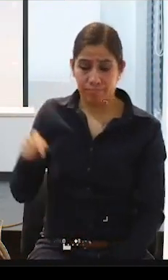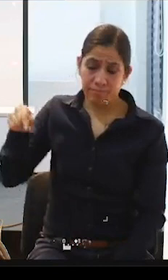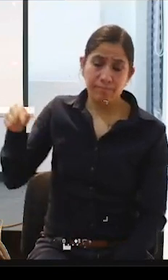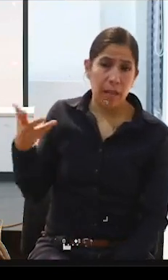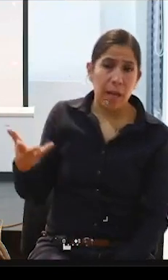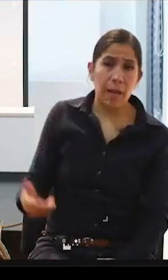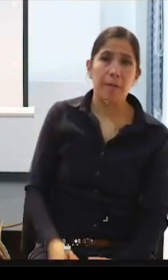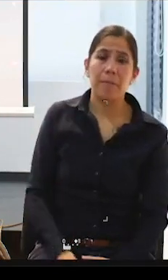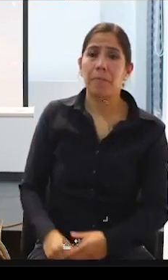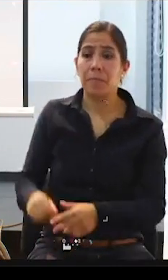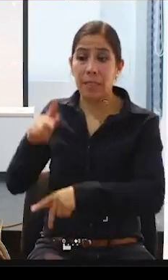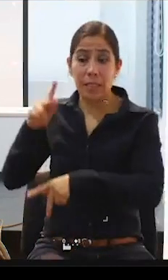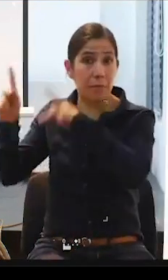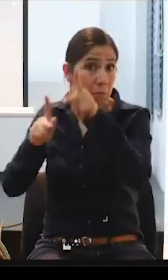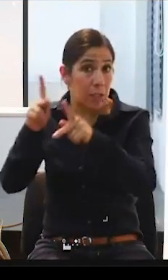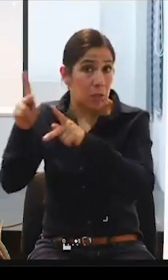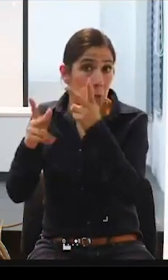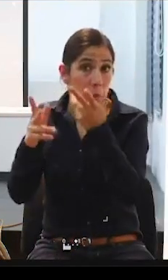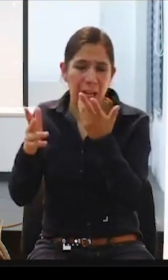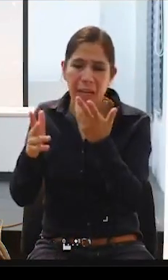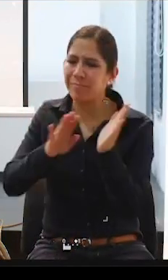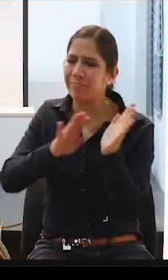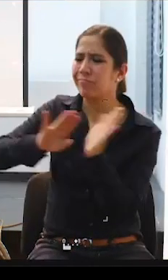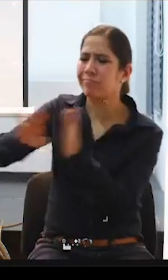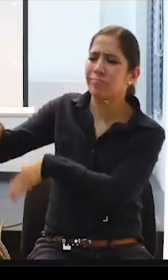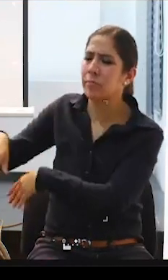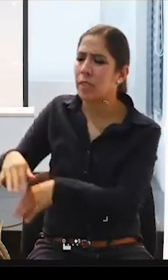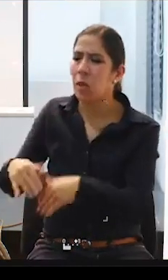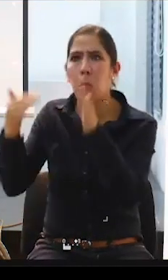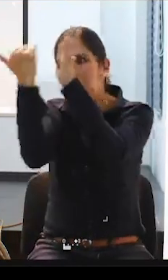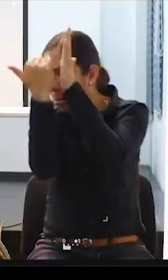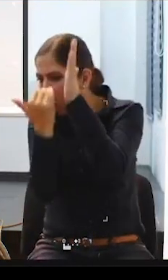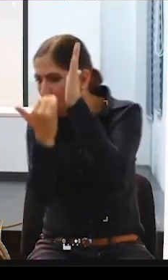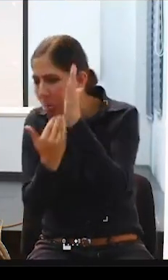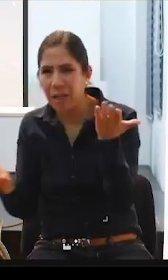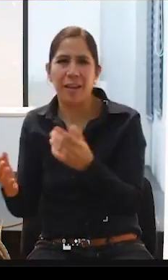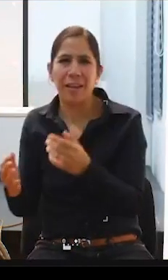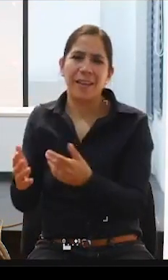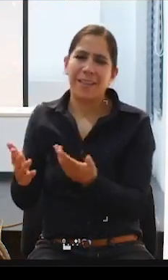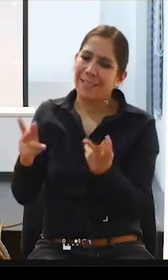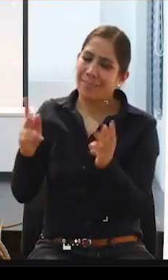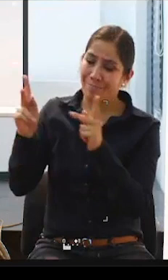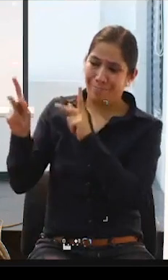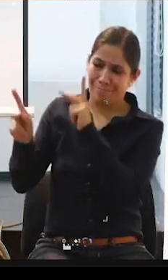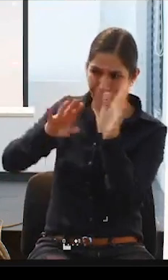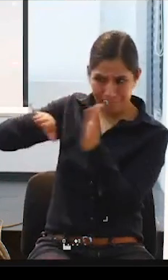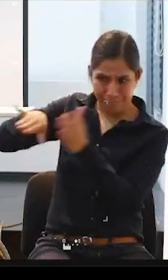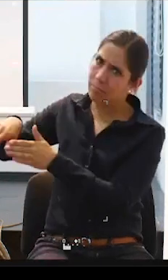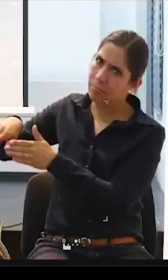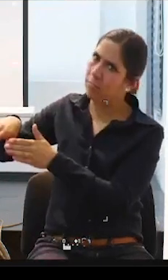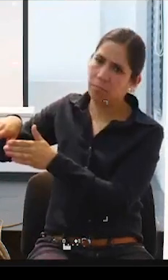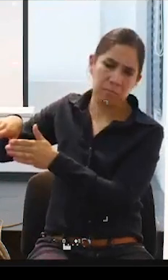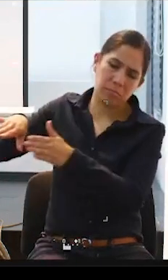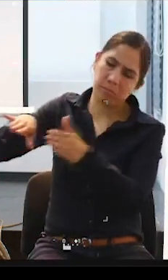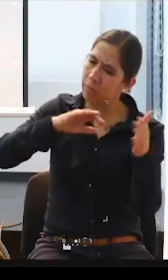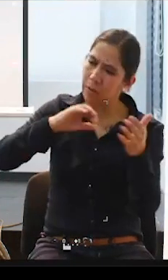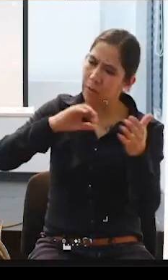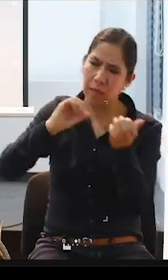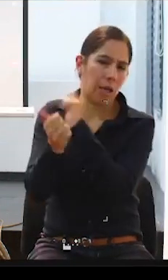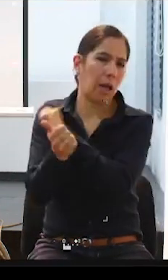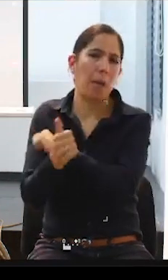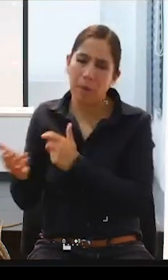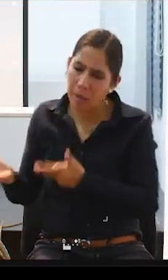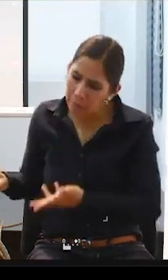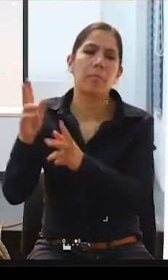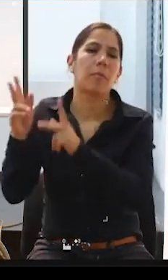Que las personas son lo último. Lo último. Y es lo que tenemos que cambiar. Entonces, ¿qué? Bueno,